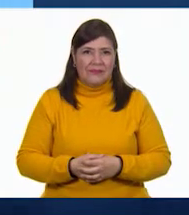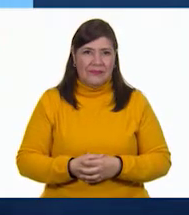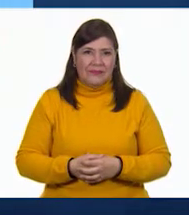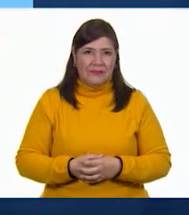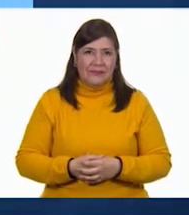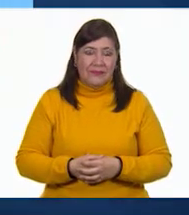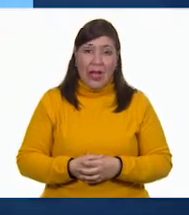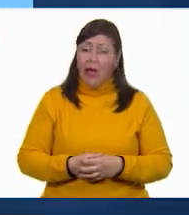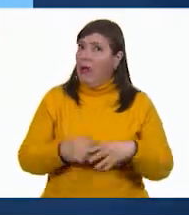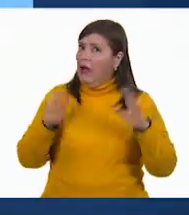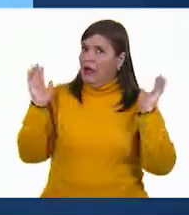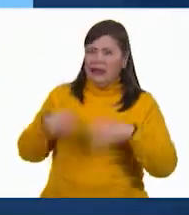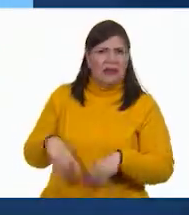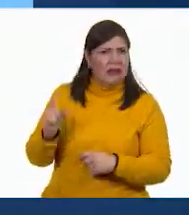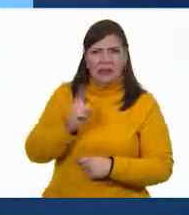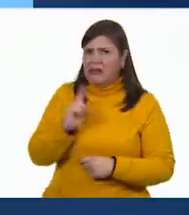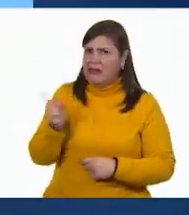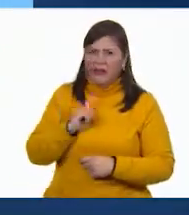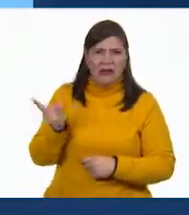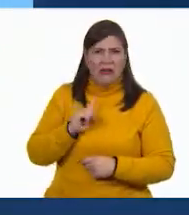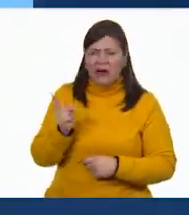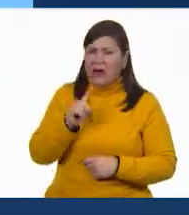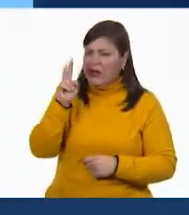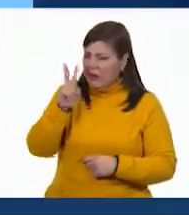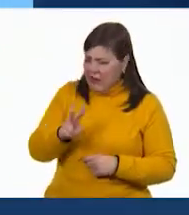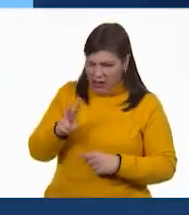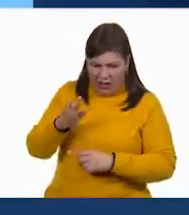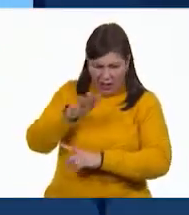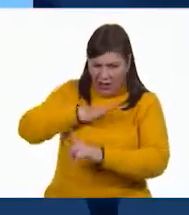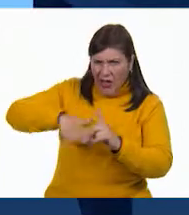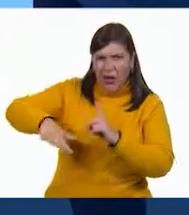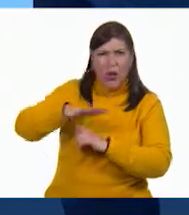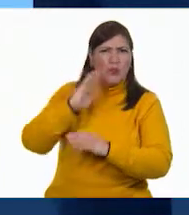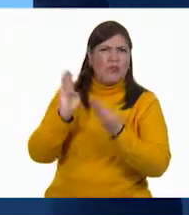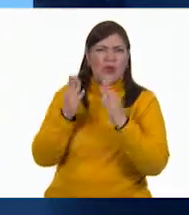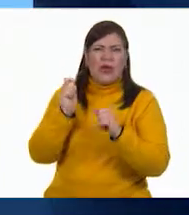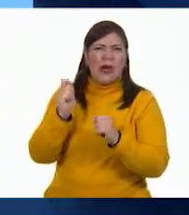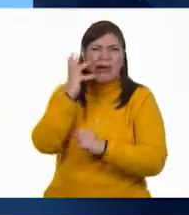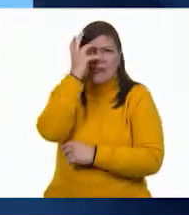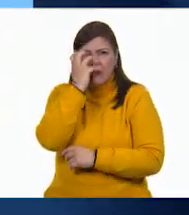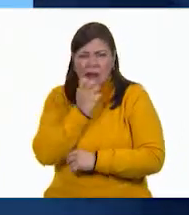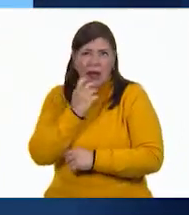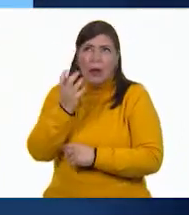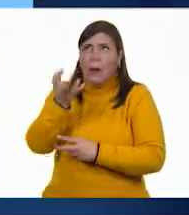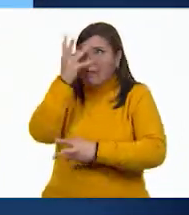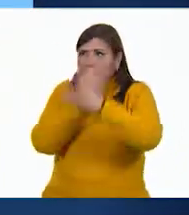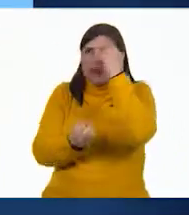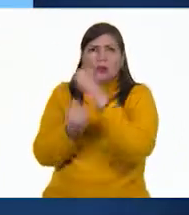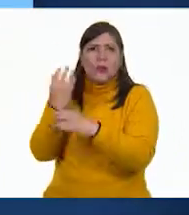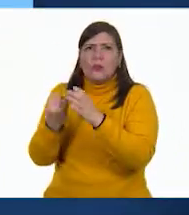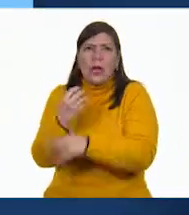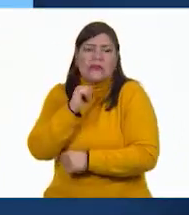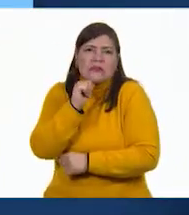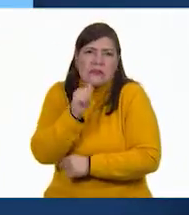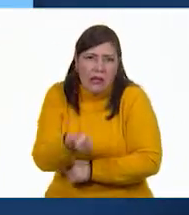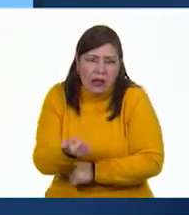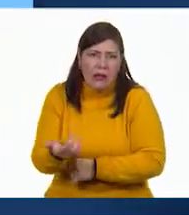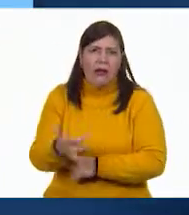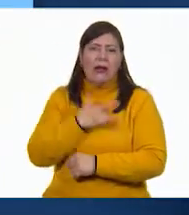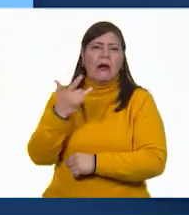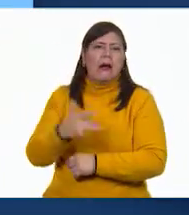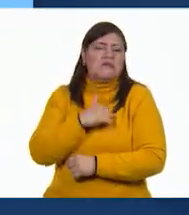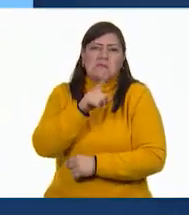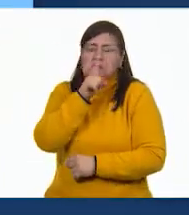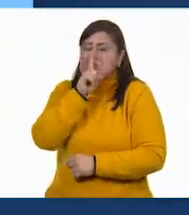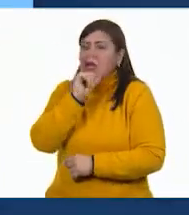Ay, no. Sería un mundo tristísimo. No aprenderíamos cosas nuevas. No sentiríamos cosas